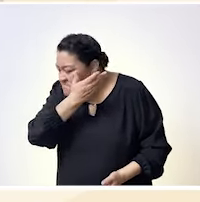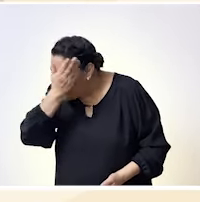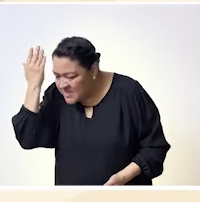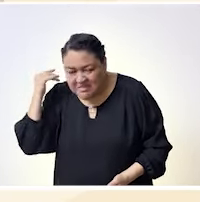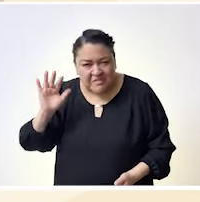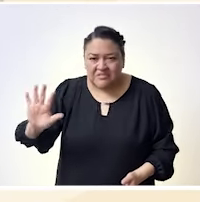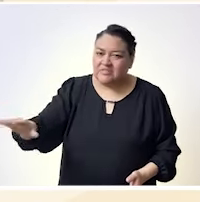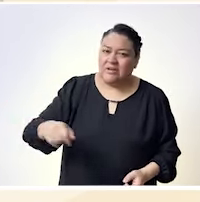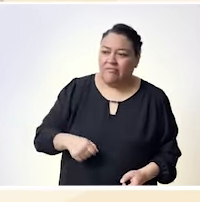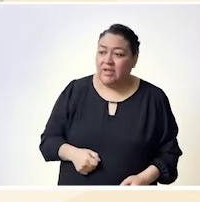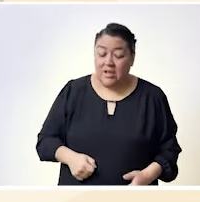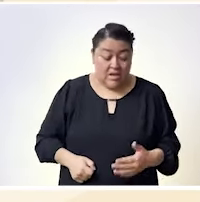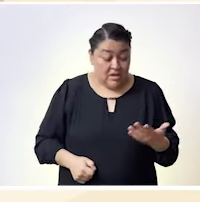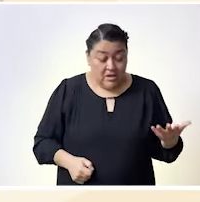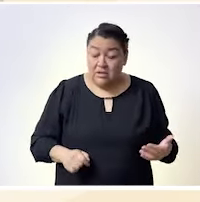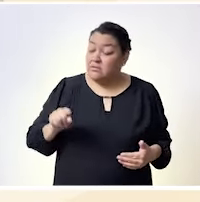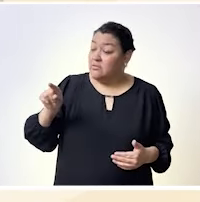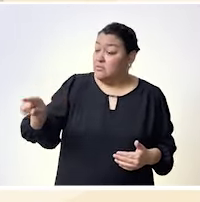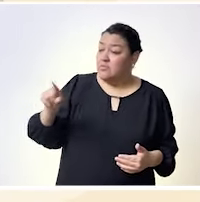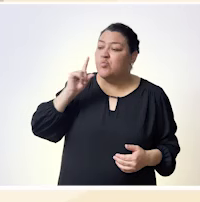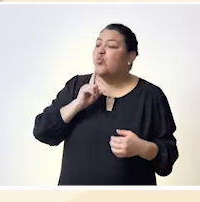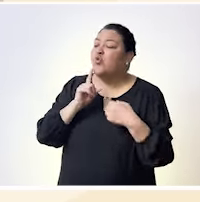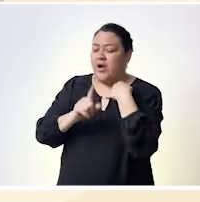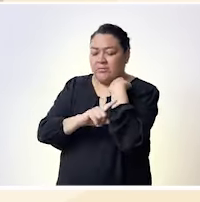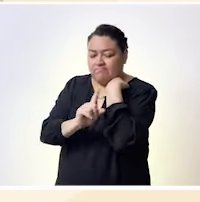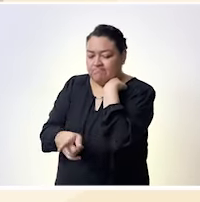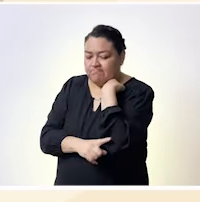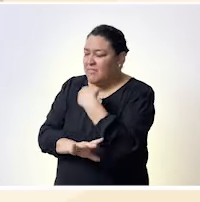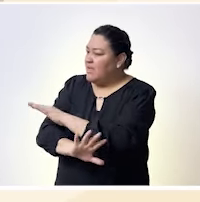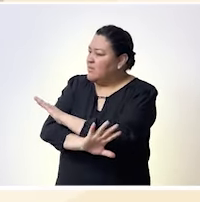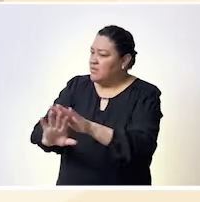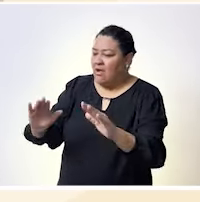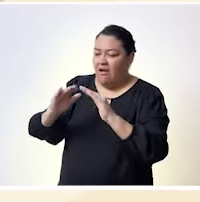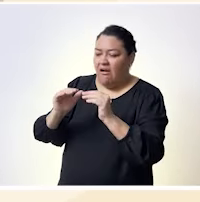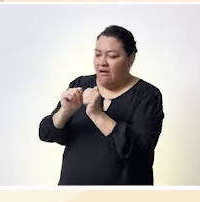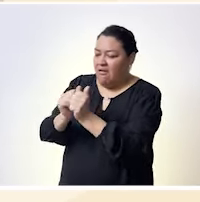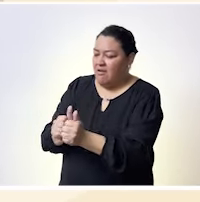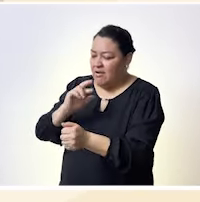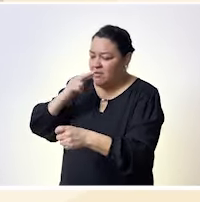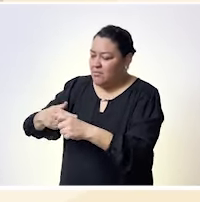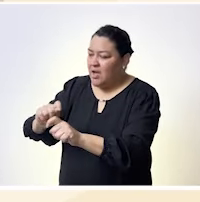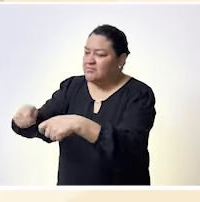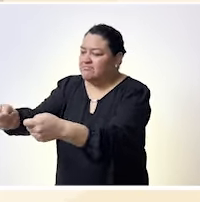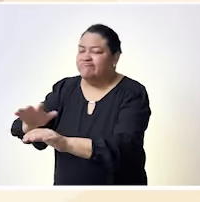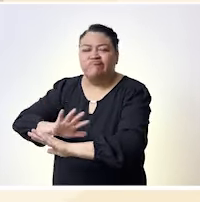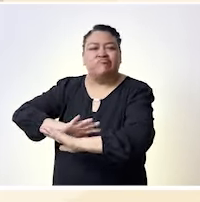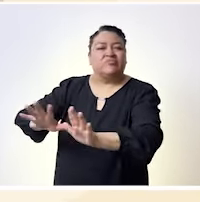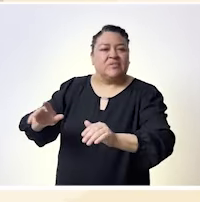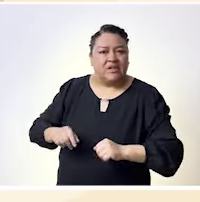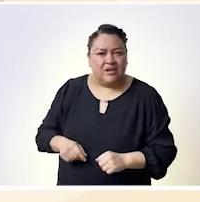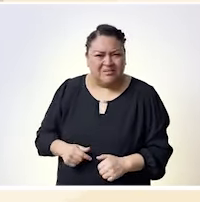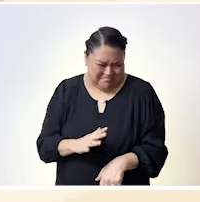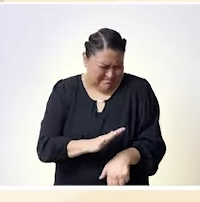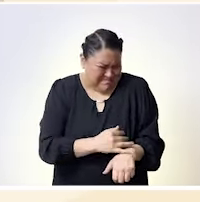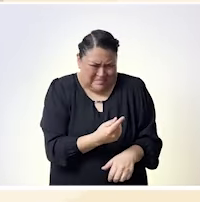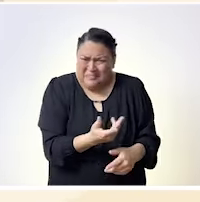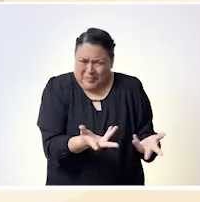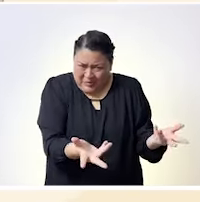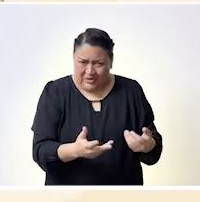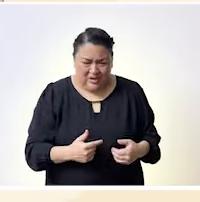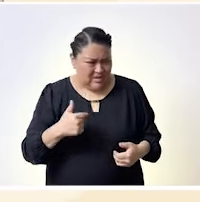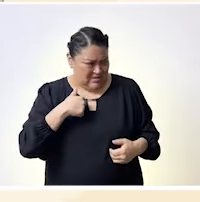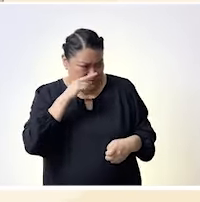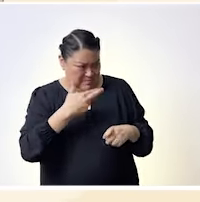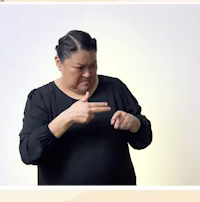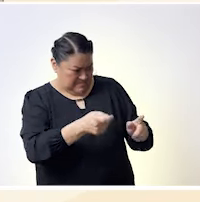mujeres podemos tomar nuestras propias decisiones podemos y debemos tomar nuestras propias decisiones pero sobre todo algo que mencionaste